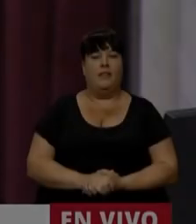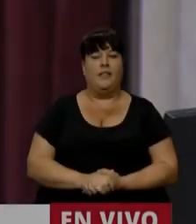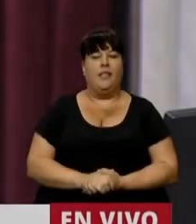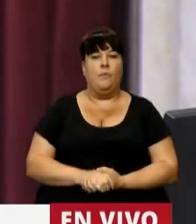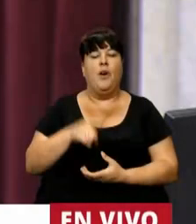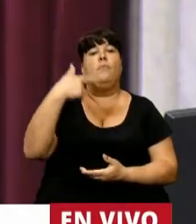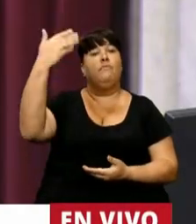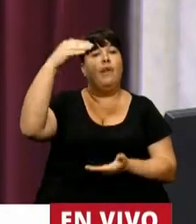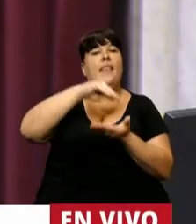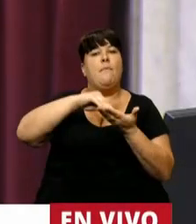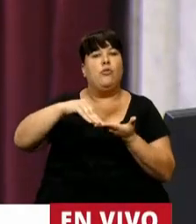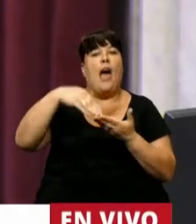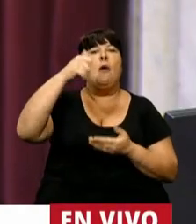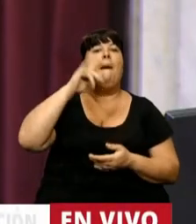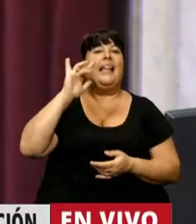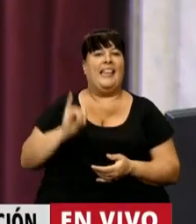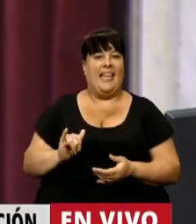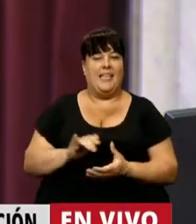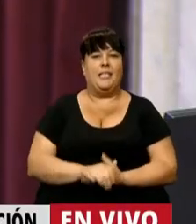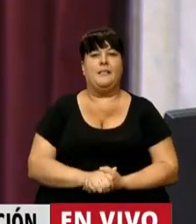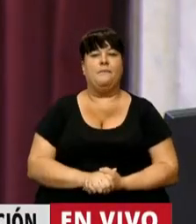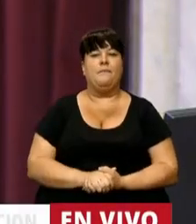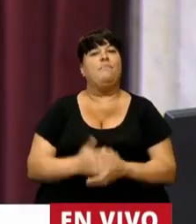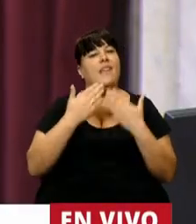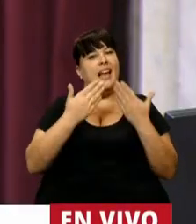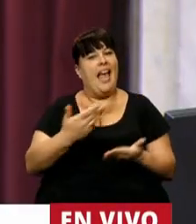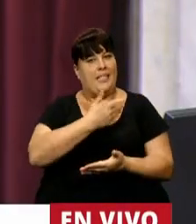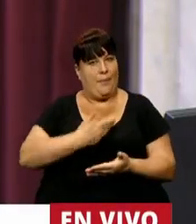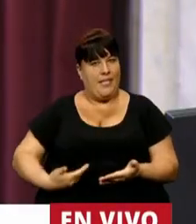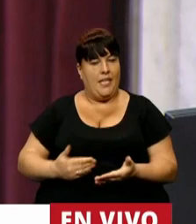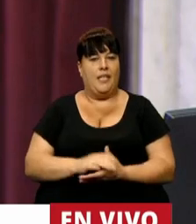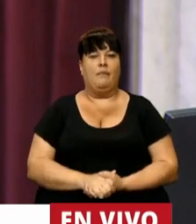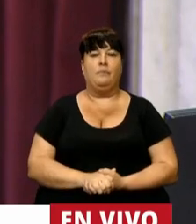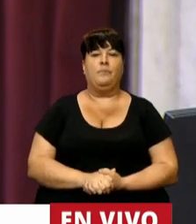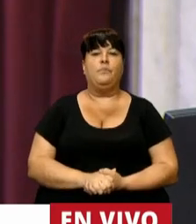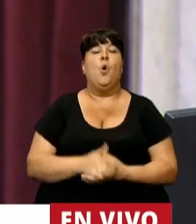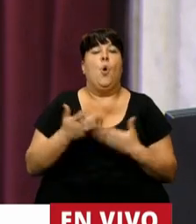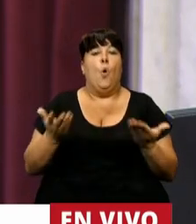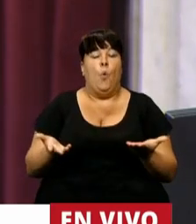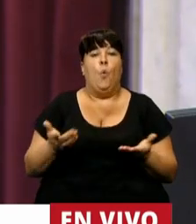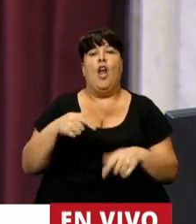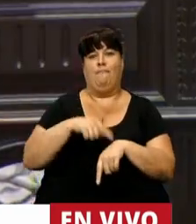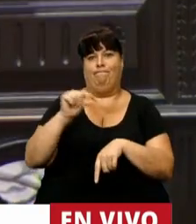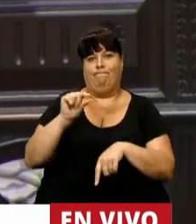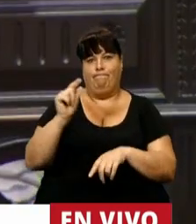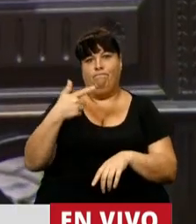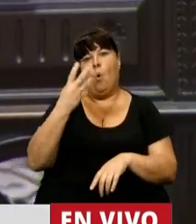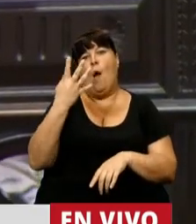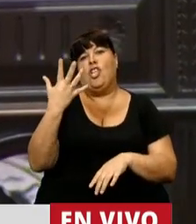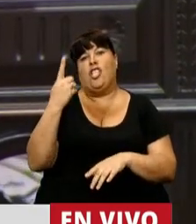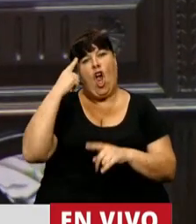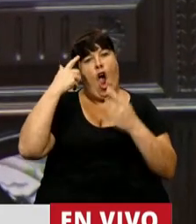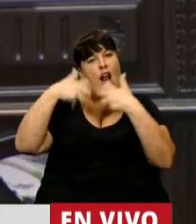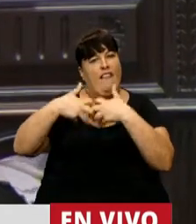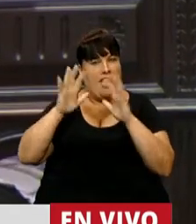...en el uso de la palabra del diputado Germán Martínez. Gracias, Presidente. Bueno, tenemos pocos minutos, así que cuatro o cinco